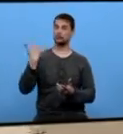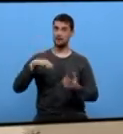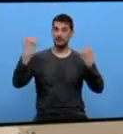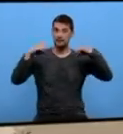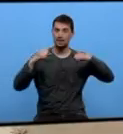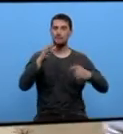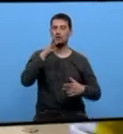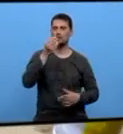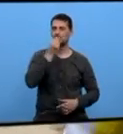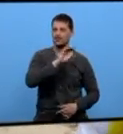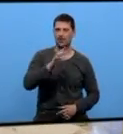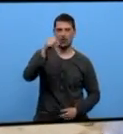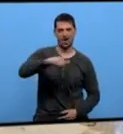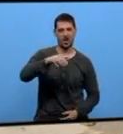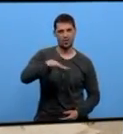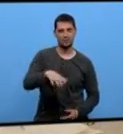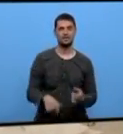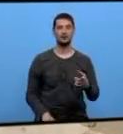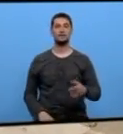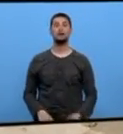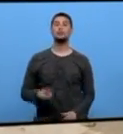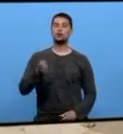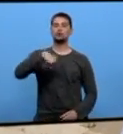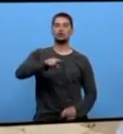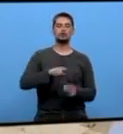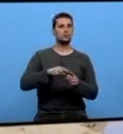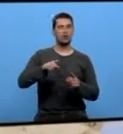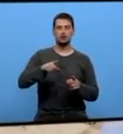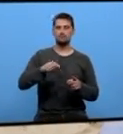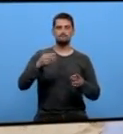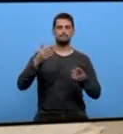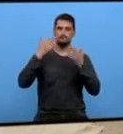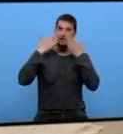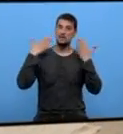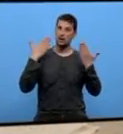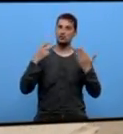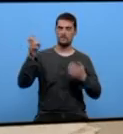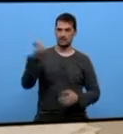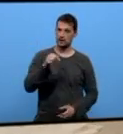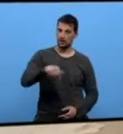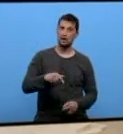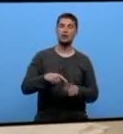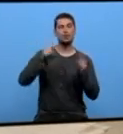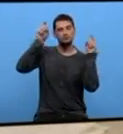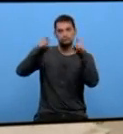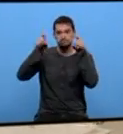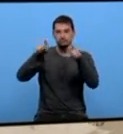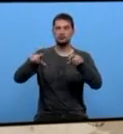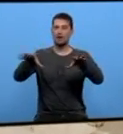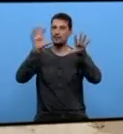Para nosotros é un auténtico privilegio venir aquí, tamén ayudar a la gente a aprender e